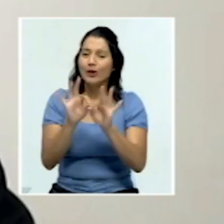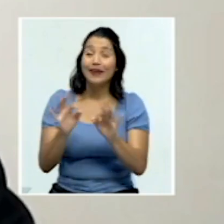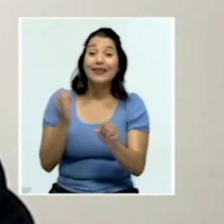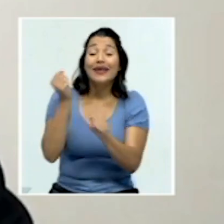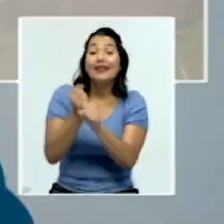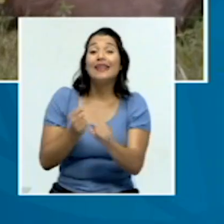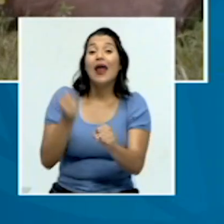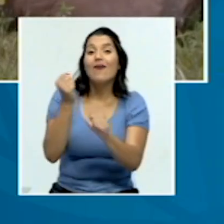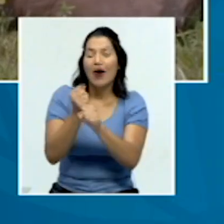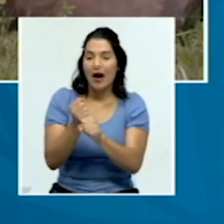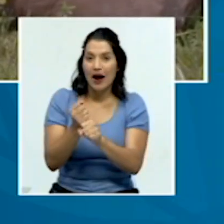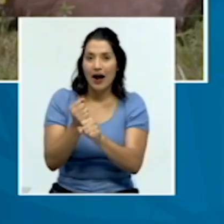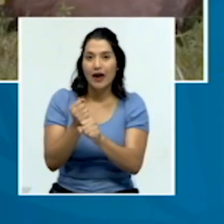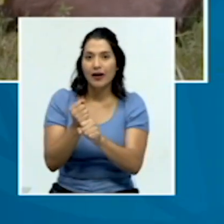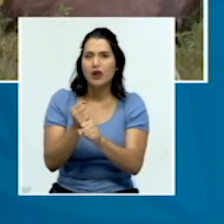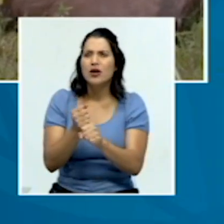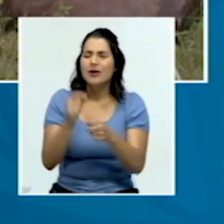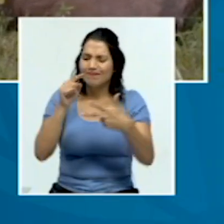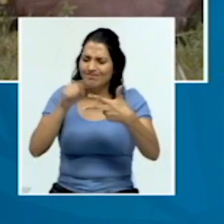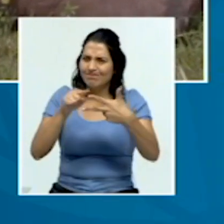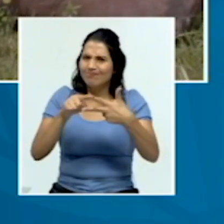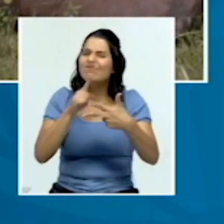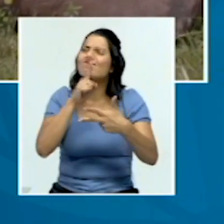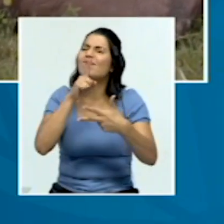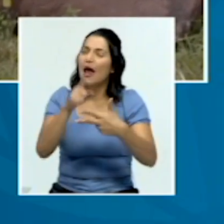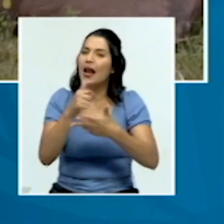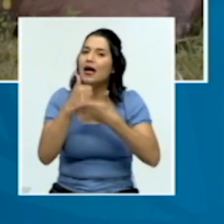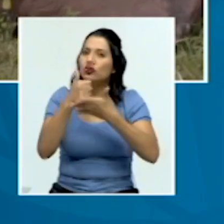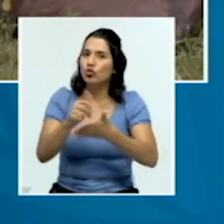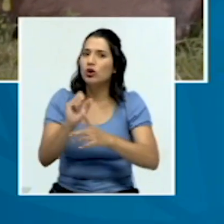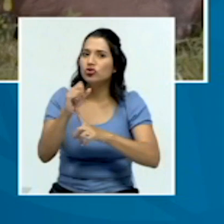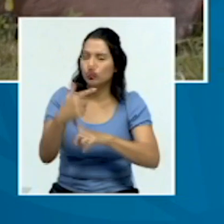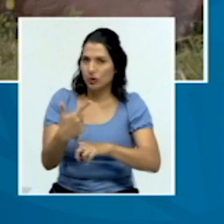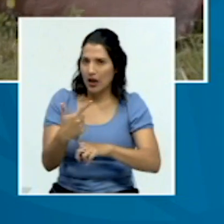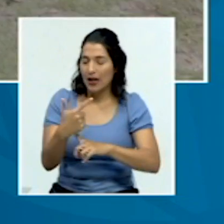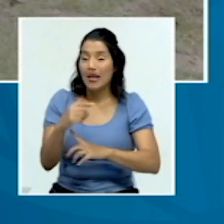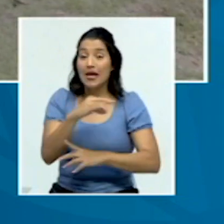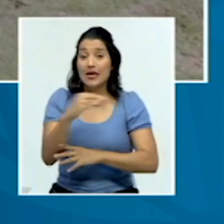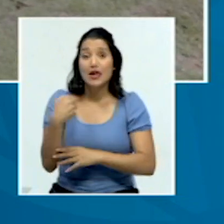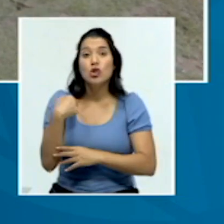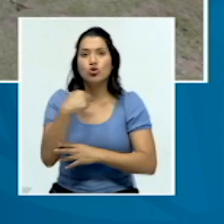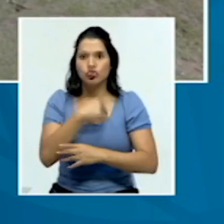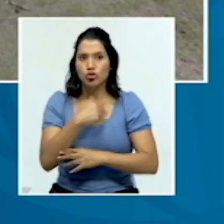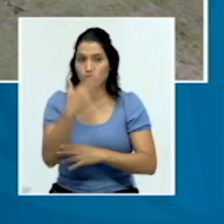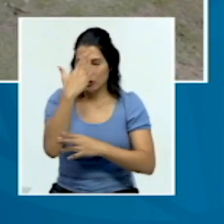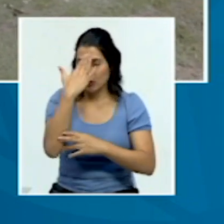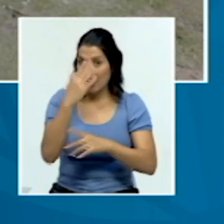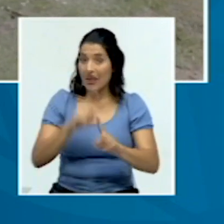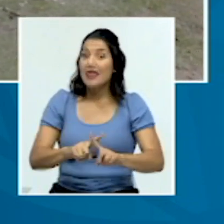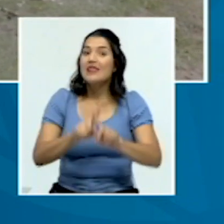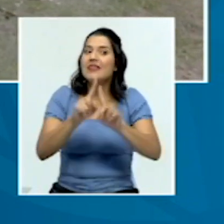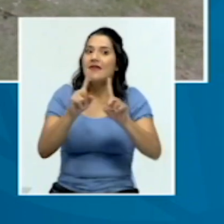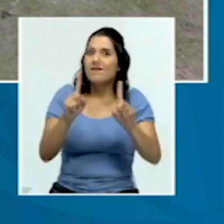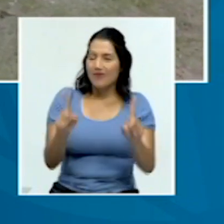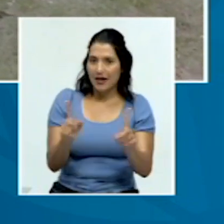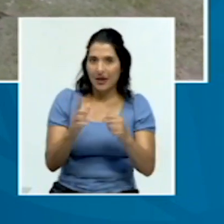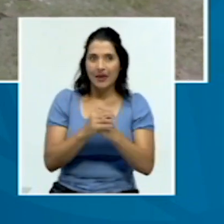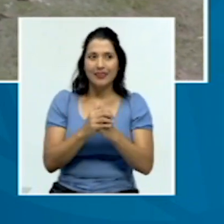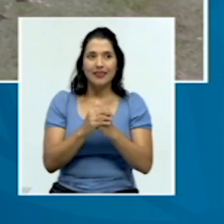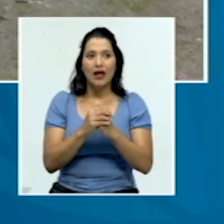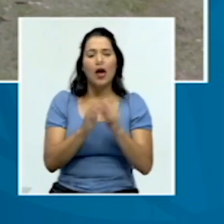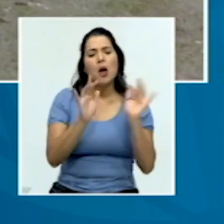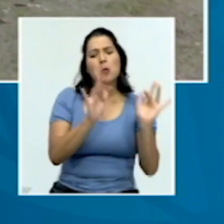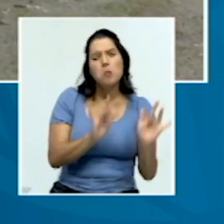una verdadera acción social, en donde distingamos lo que es caridad, de brindar habilidades